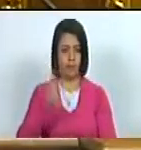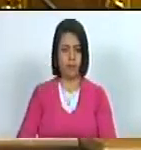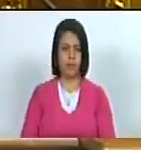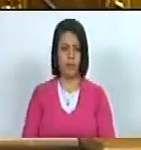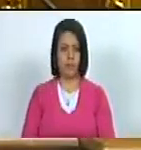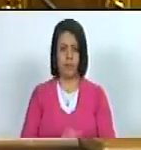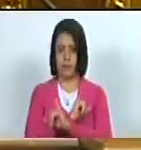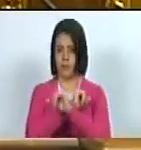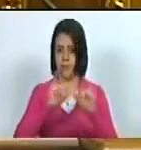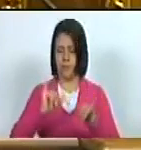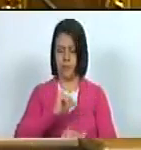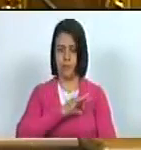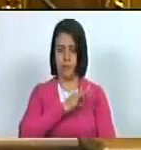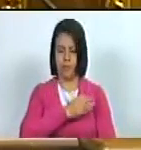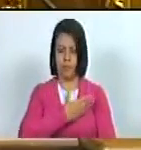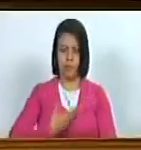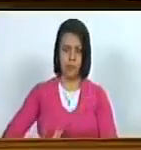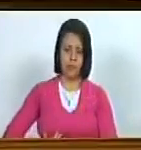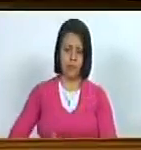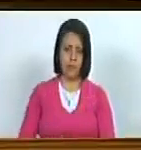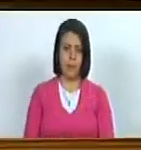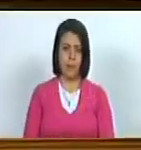Venezuela es todo ciudadano presidente